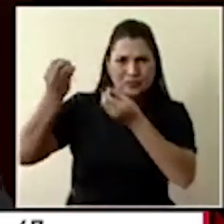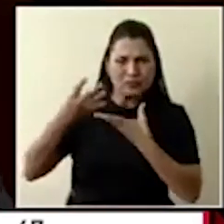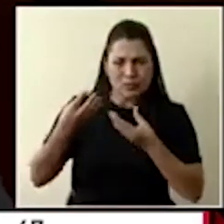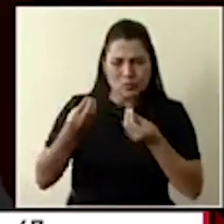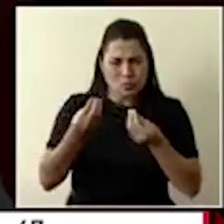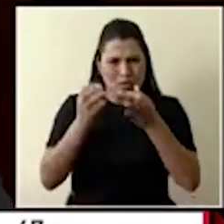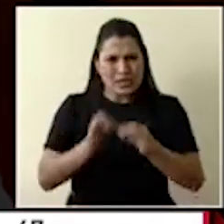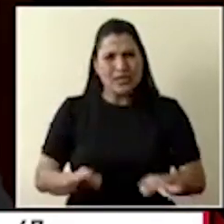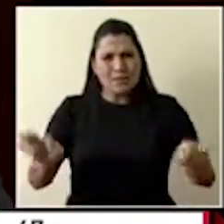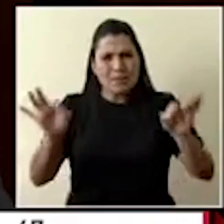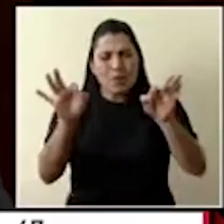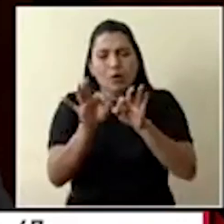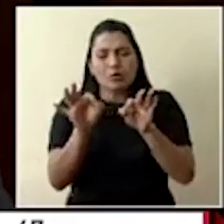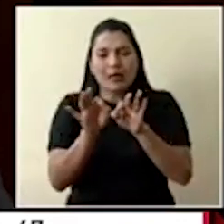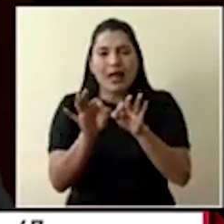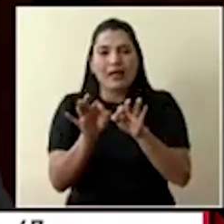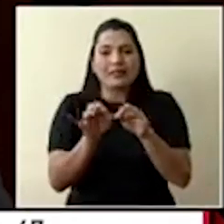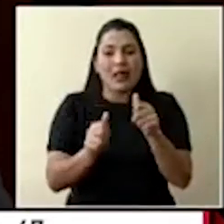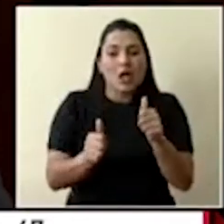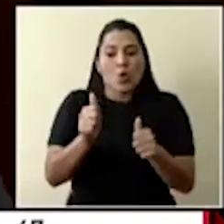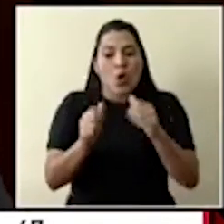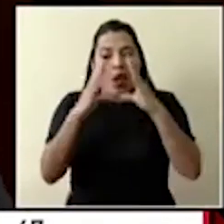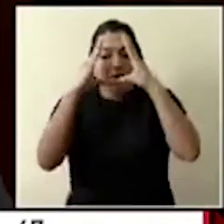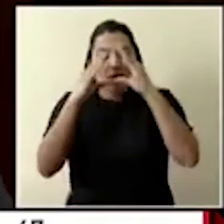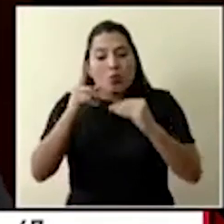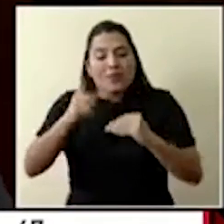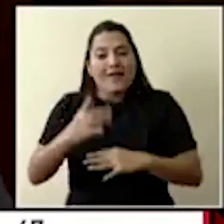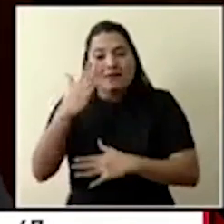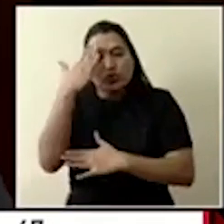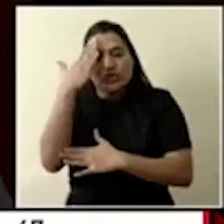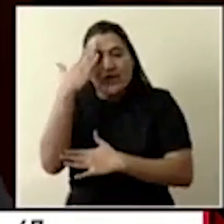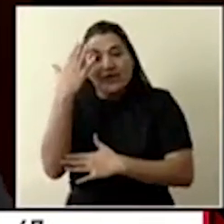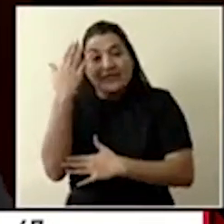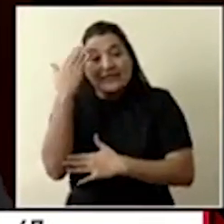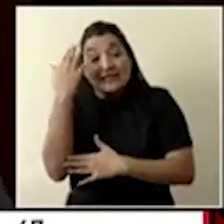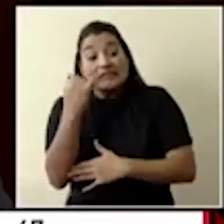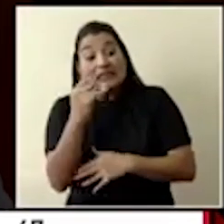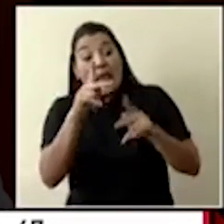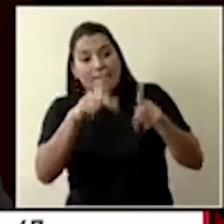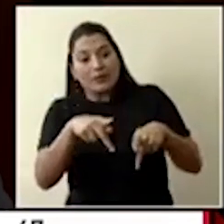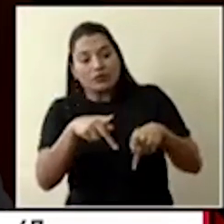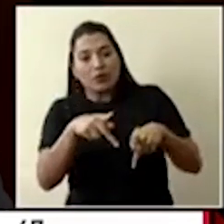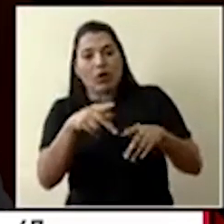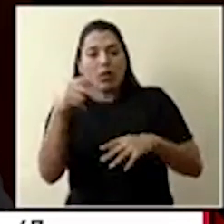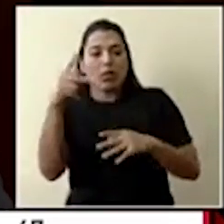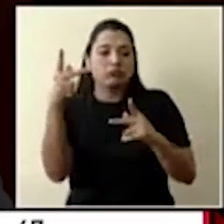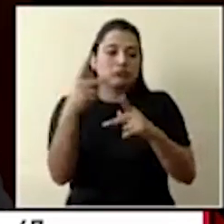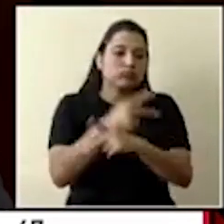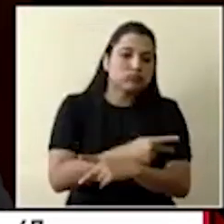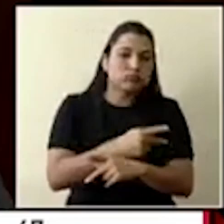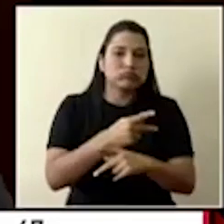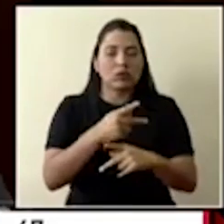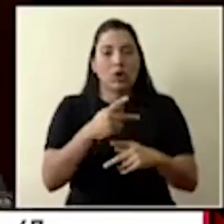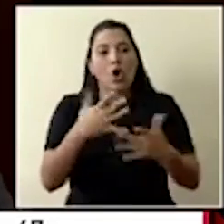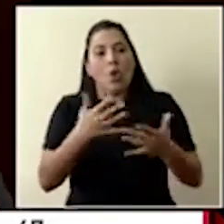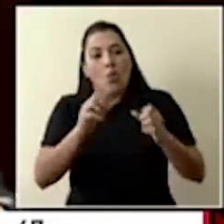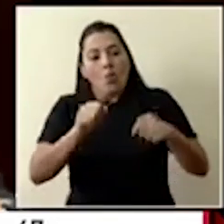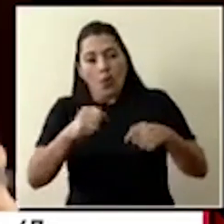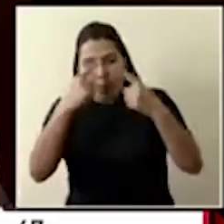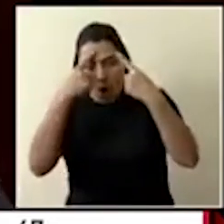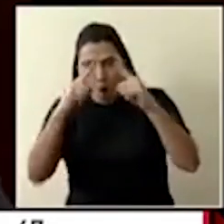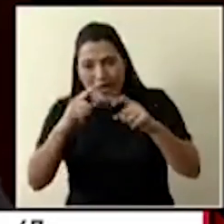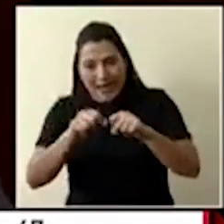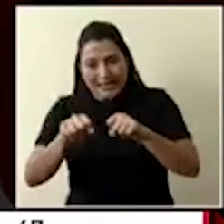parámetros incluso que uno puede ir midiendo para saber si la persona va a tener un deterioro, un progreso hacia un cuadro más letal en donde el sistema